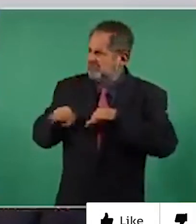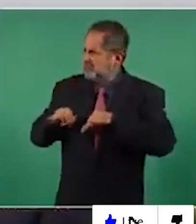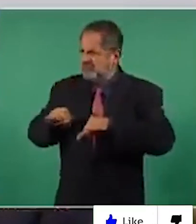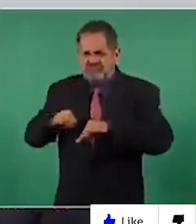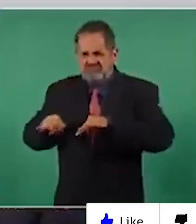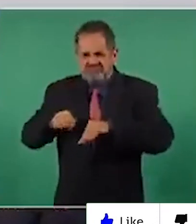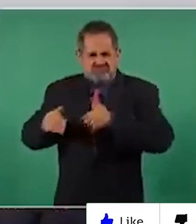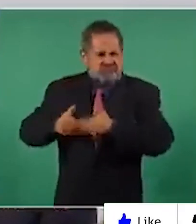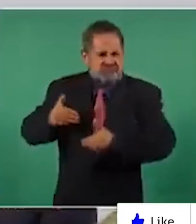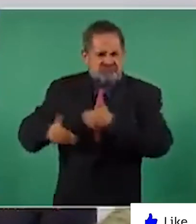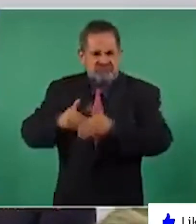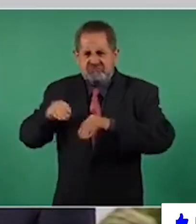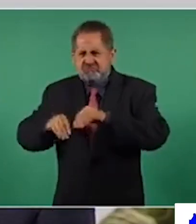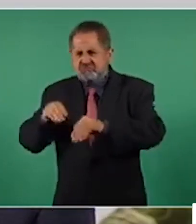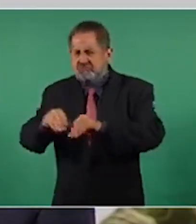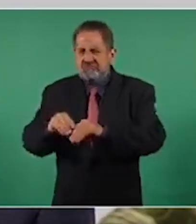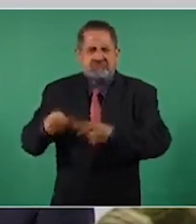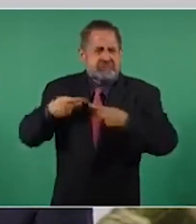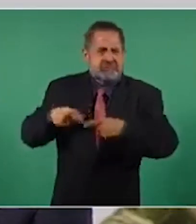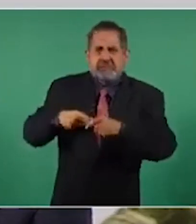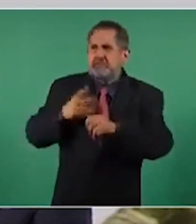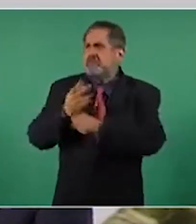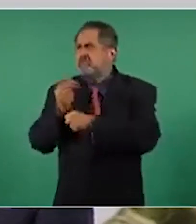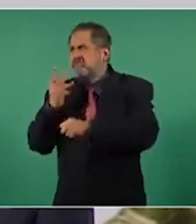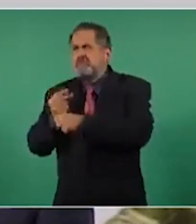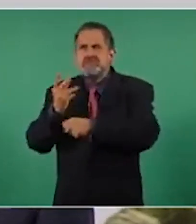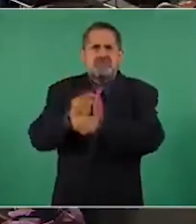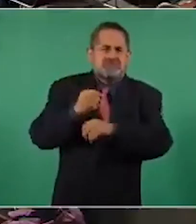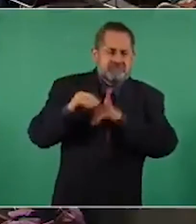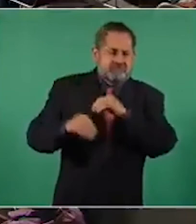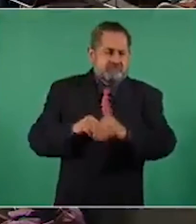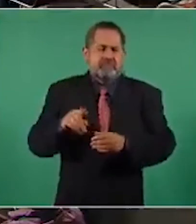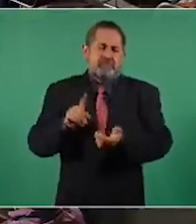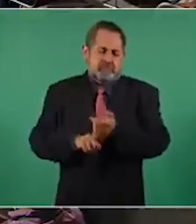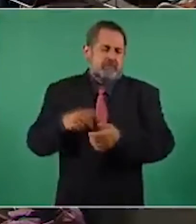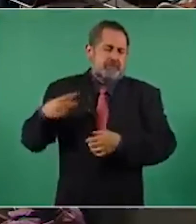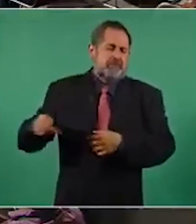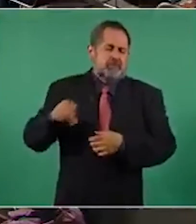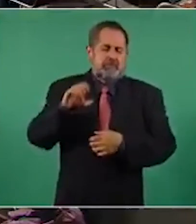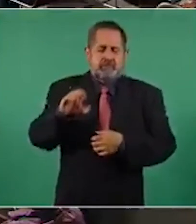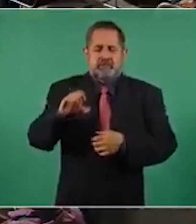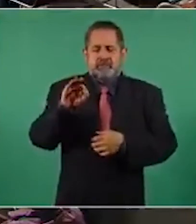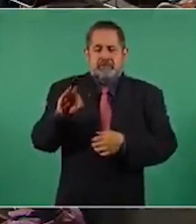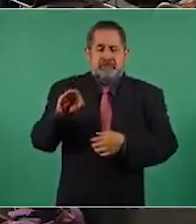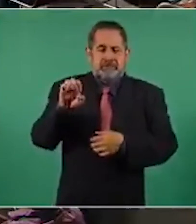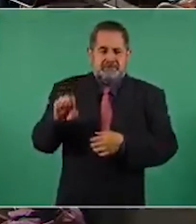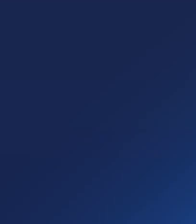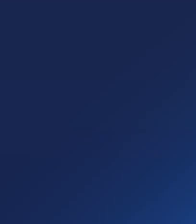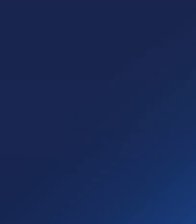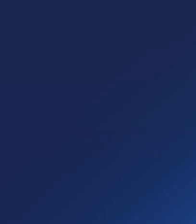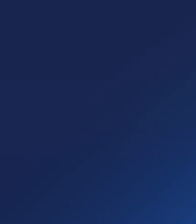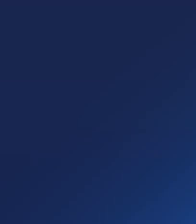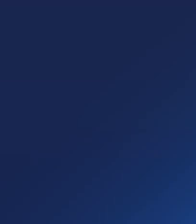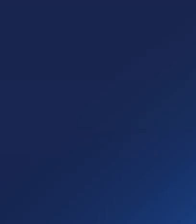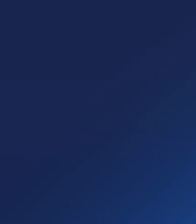los electricistas de la Comisión Federal de Electricidad.